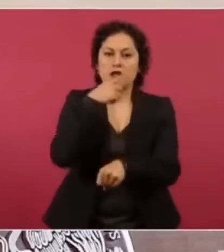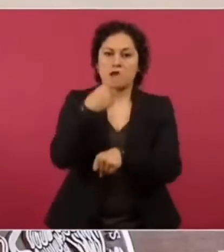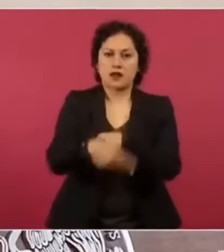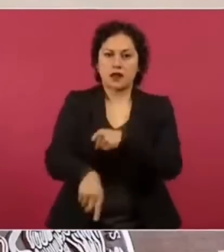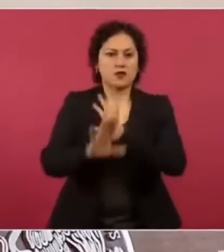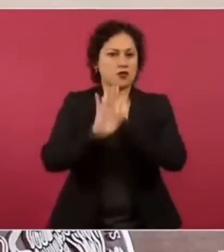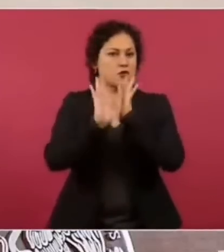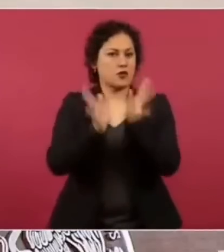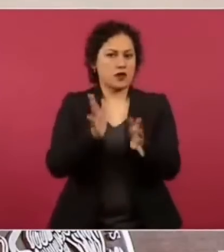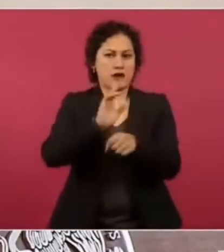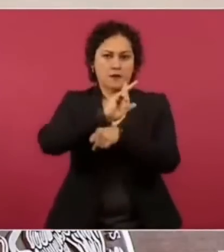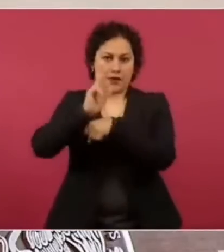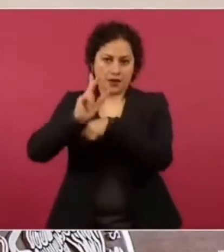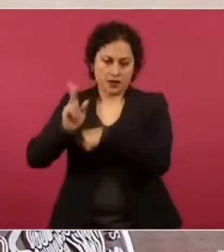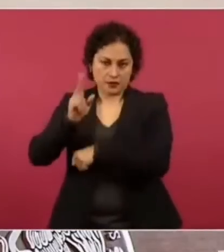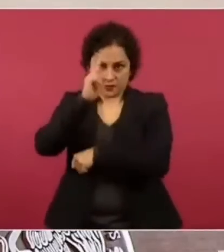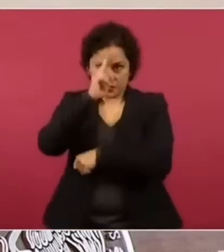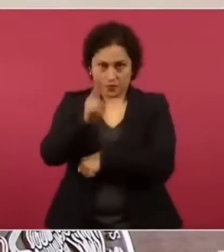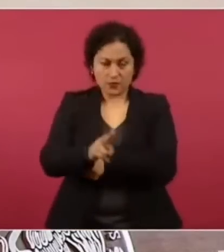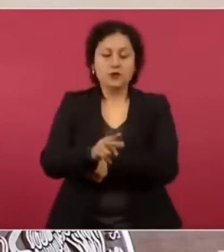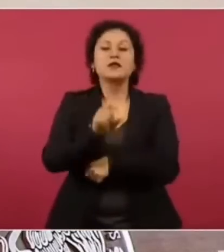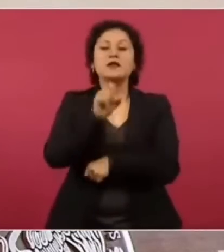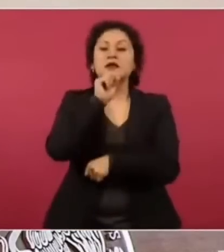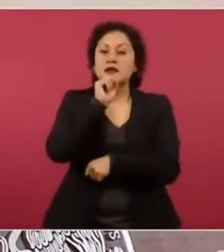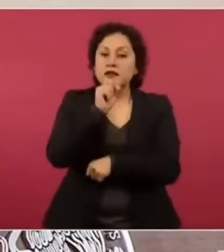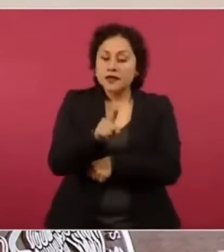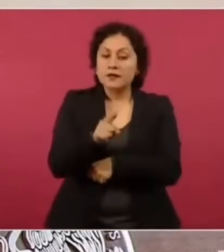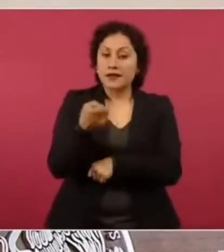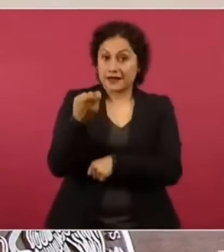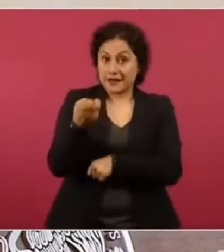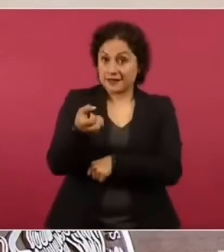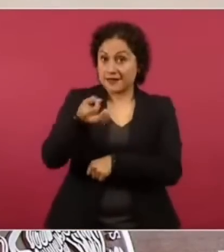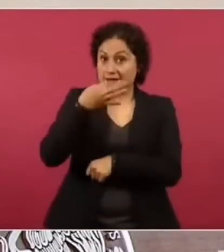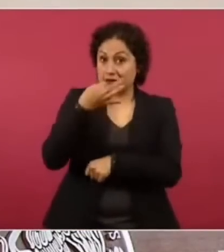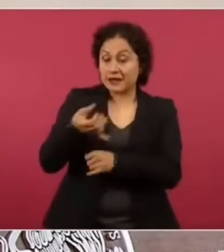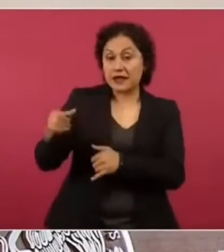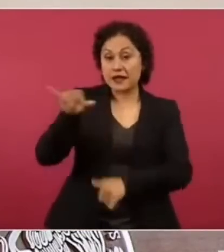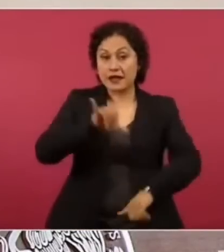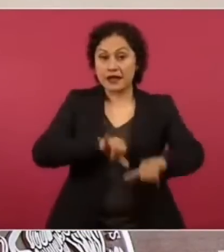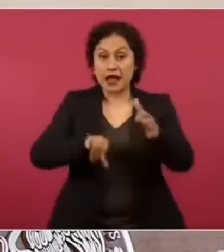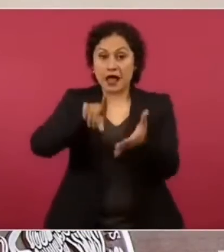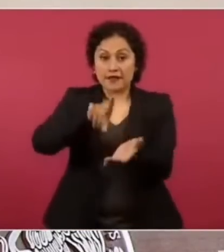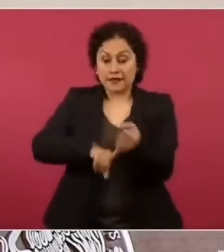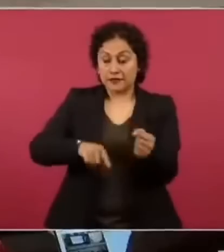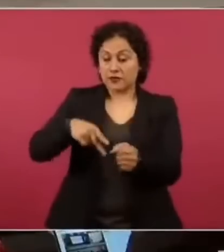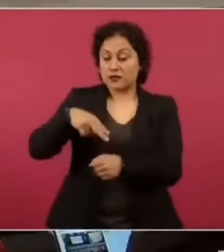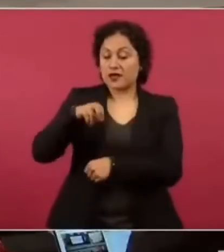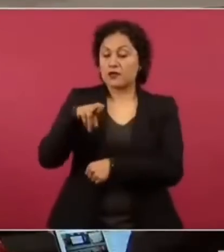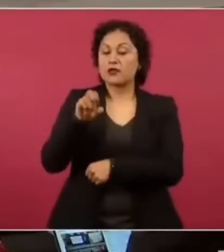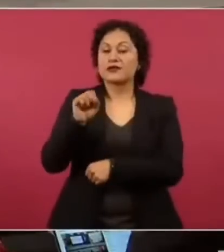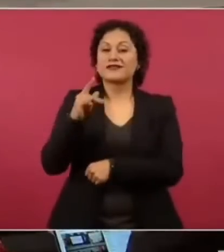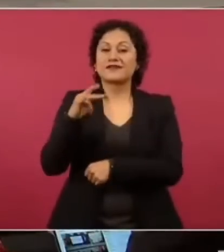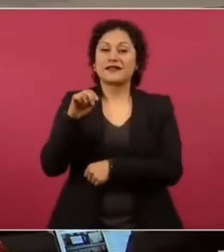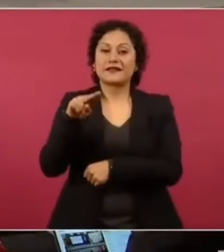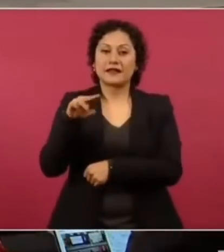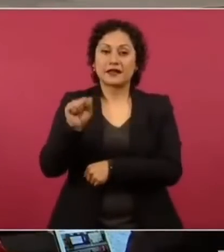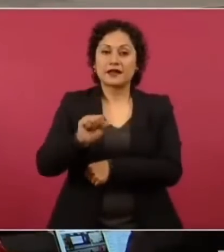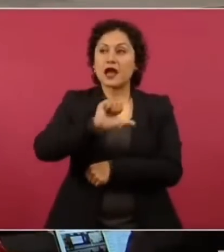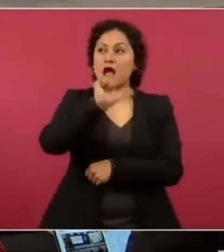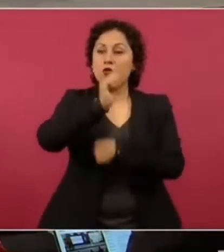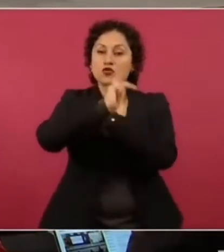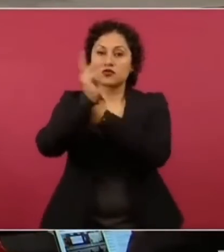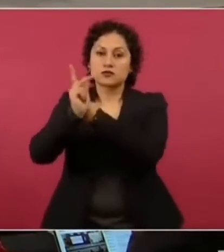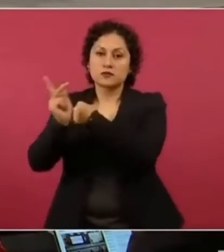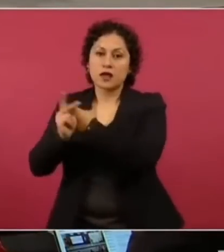Asimismo, la sustancia principal, la de no seduofedrina, está prohibida en distintas latitudes desde hace